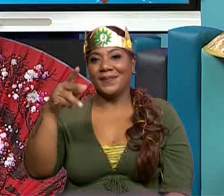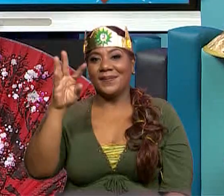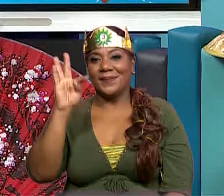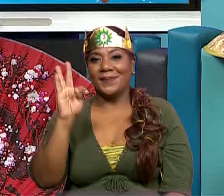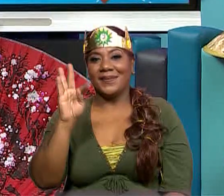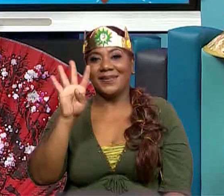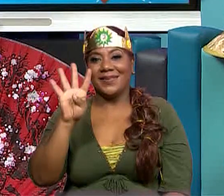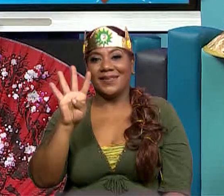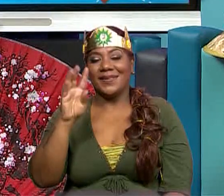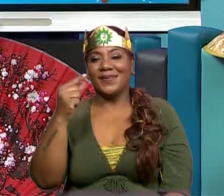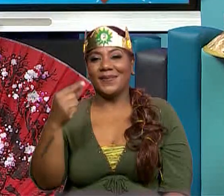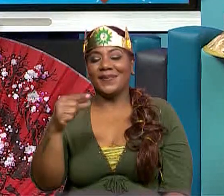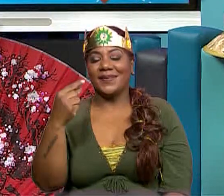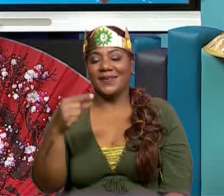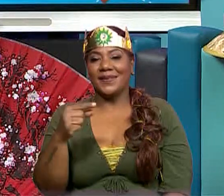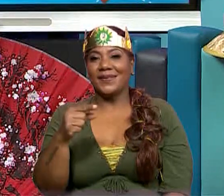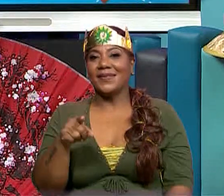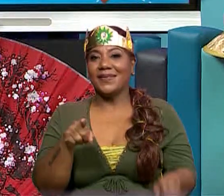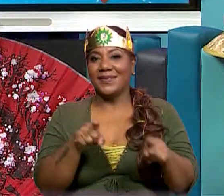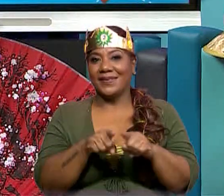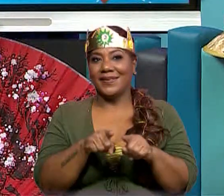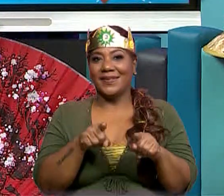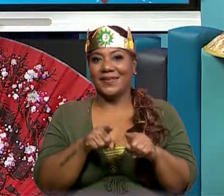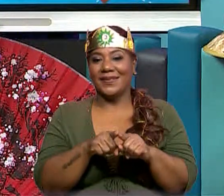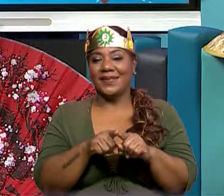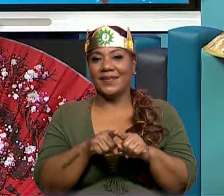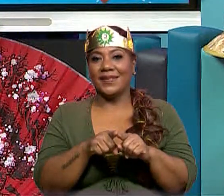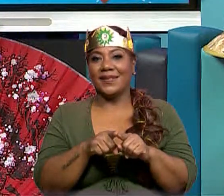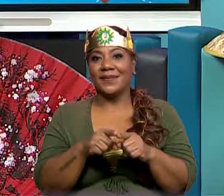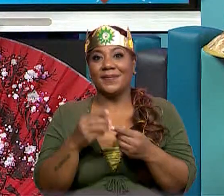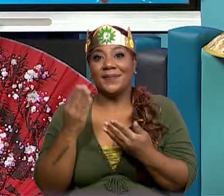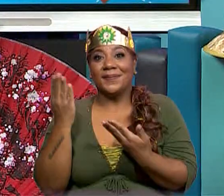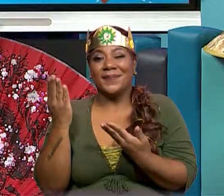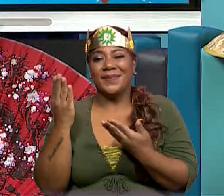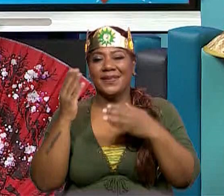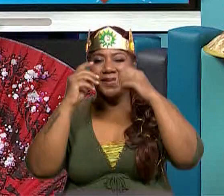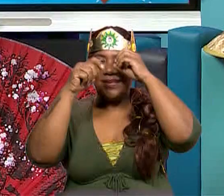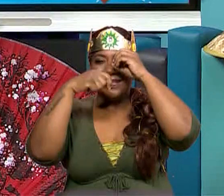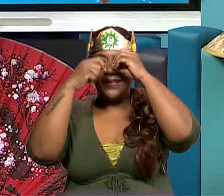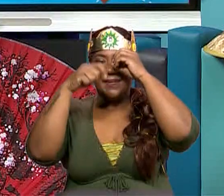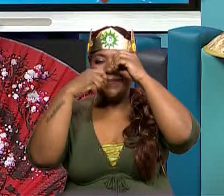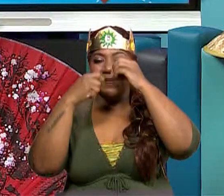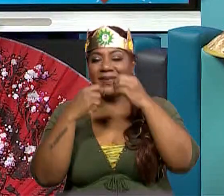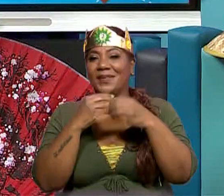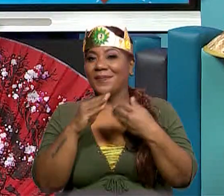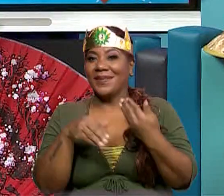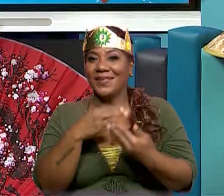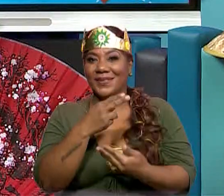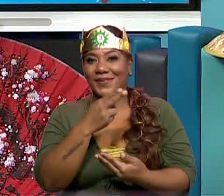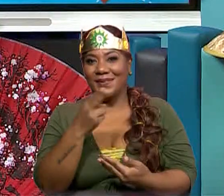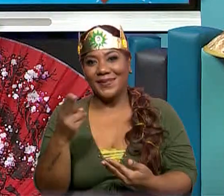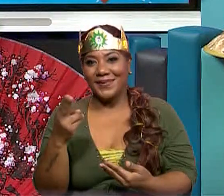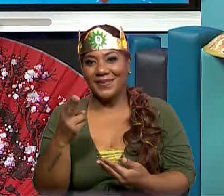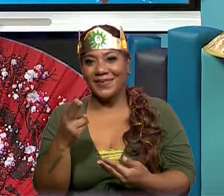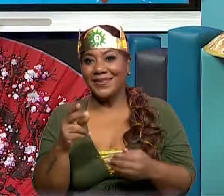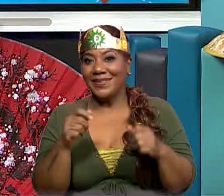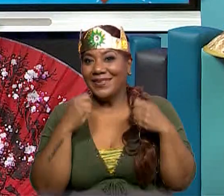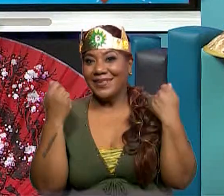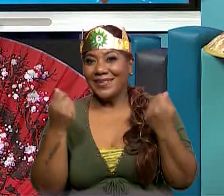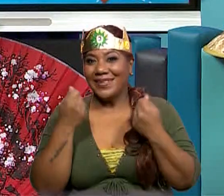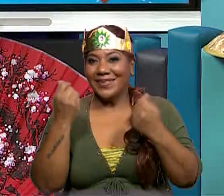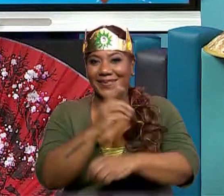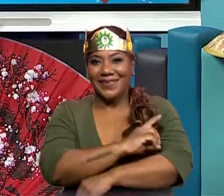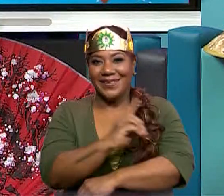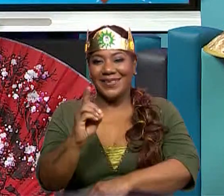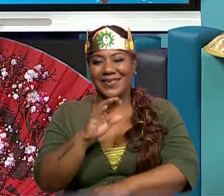realización de esta clase y también la tenemos con nosotros en un video que ha preparado para todos ustedes en esta celebración del